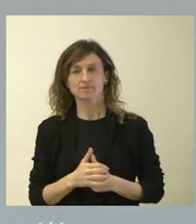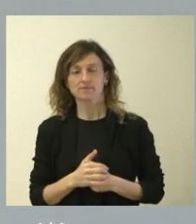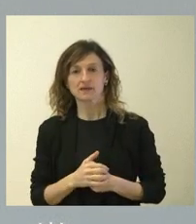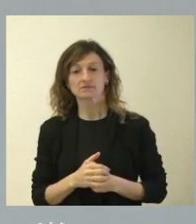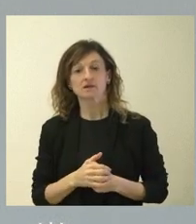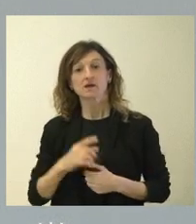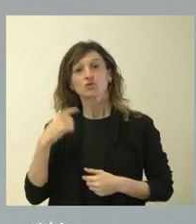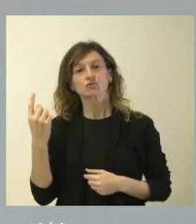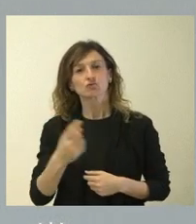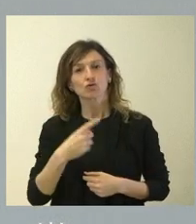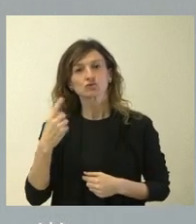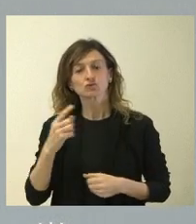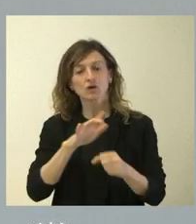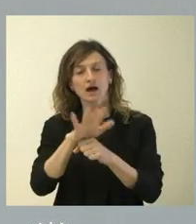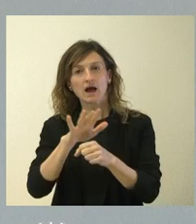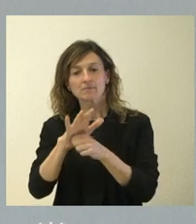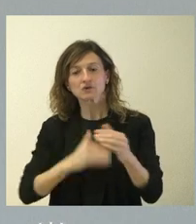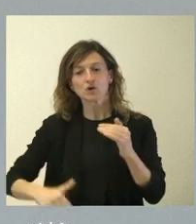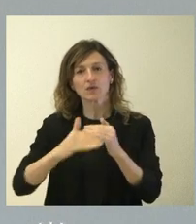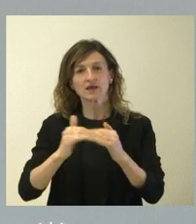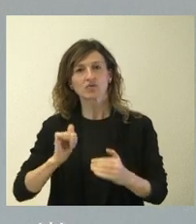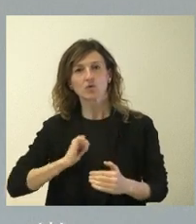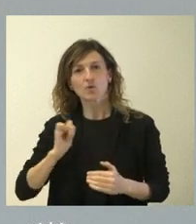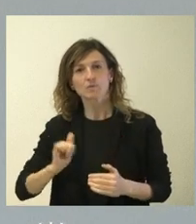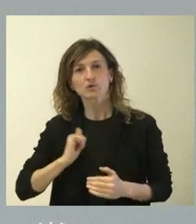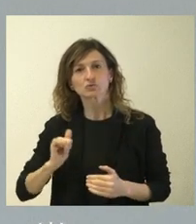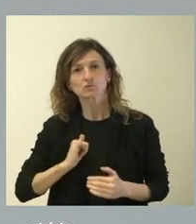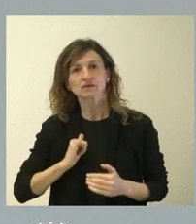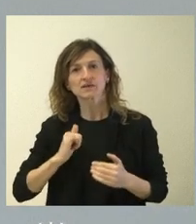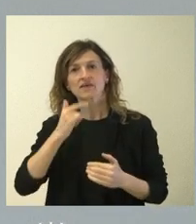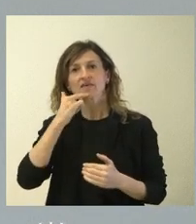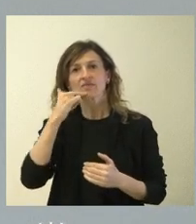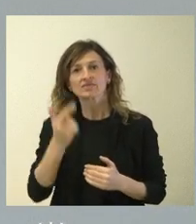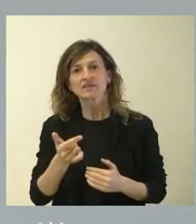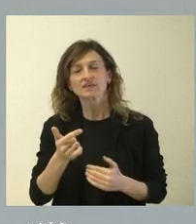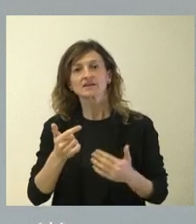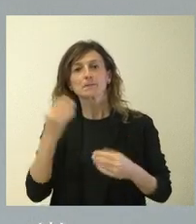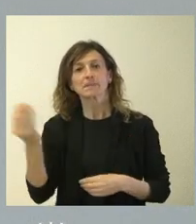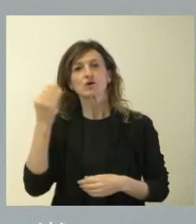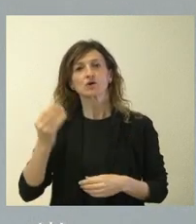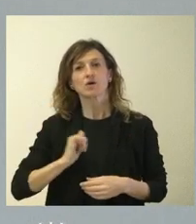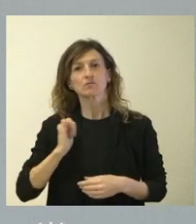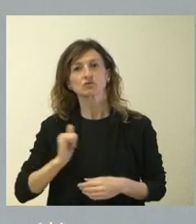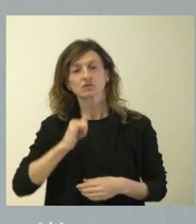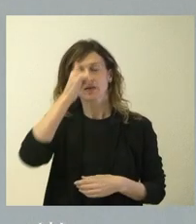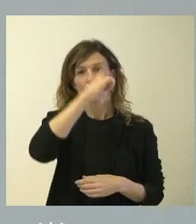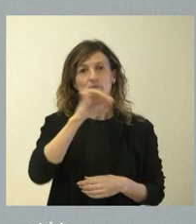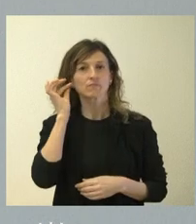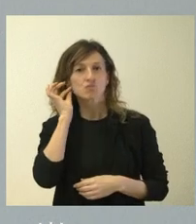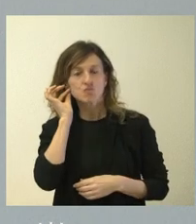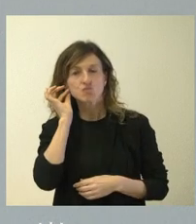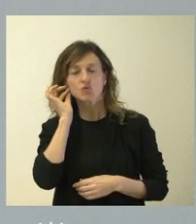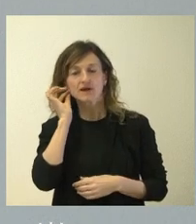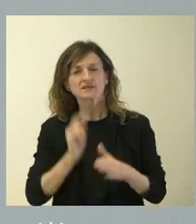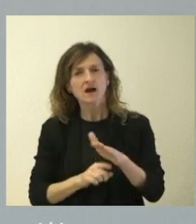dedicamos aquí en este ámbito de la igualdad de oportunidades a los asuntos verdaderamente relevantes, los que tienen que ver con esta mejora de oportunidades entre mujeres y hombres que estamos